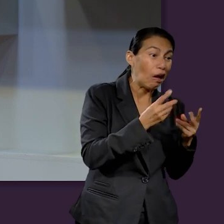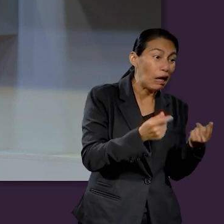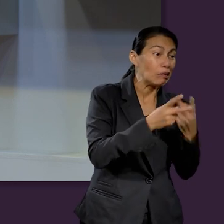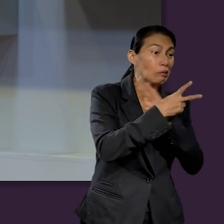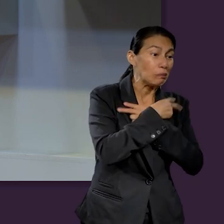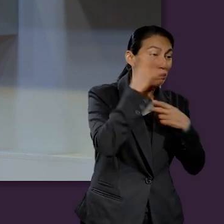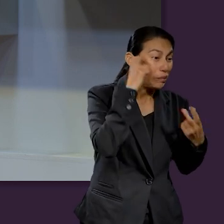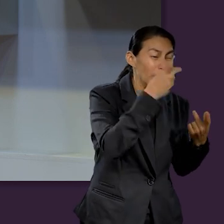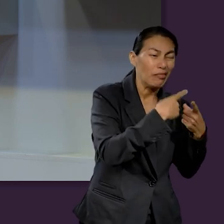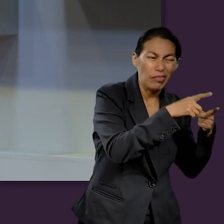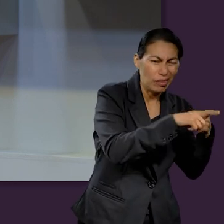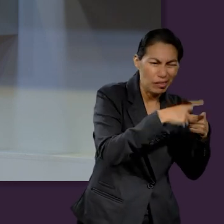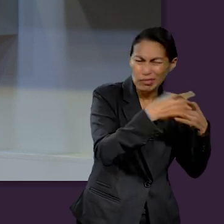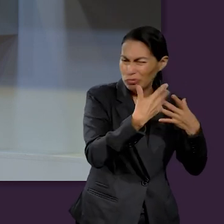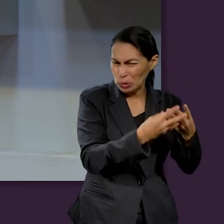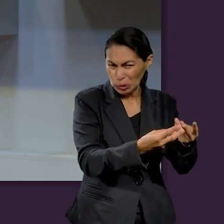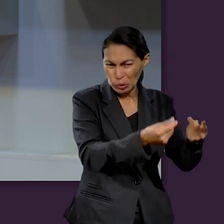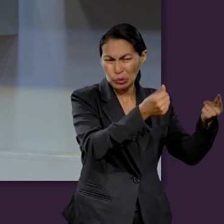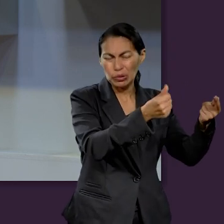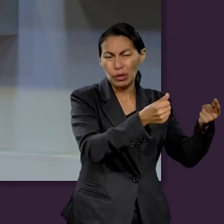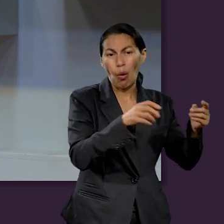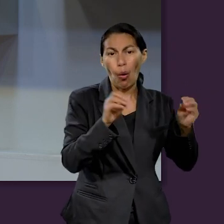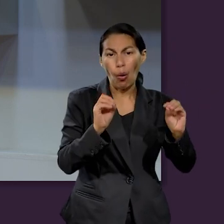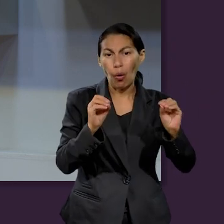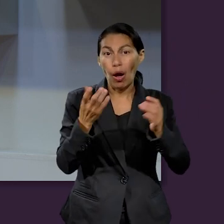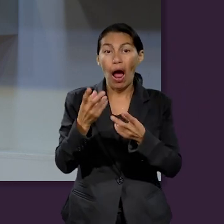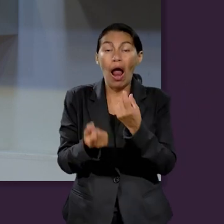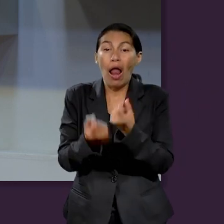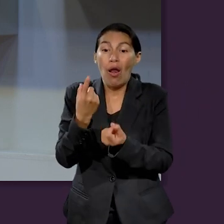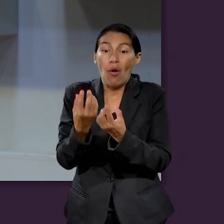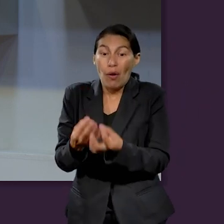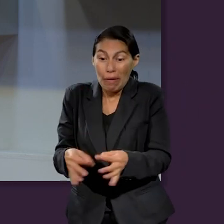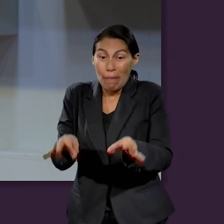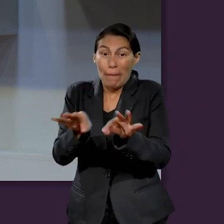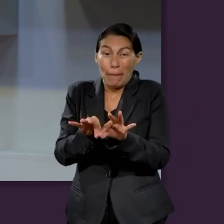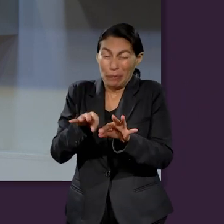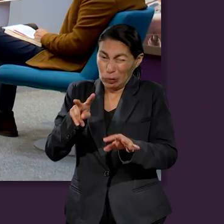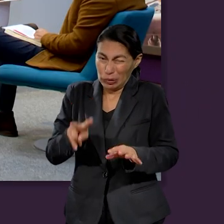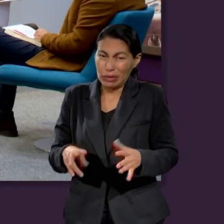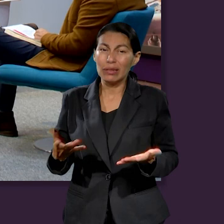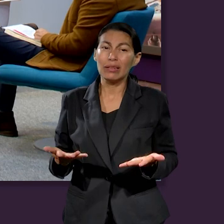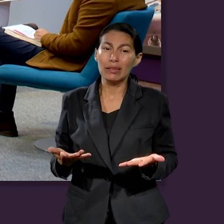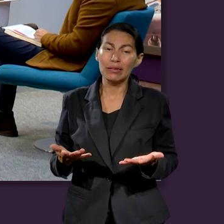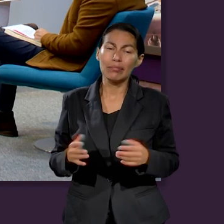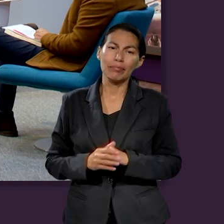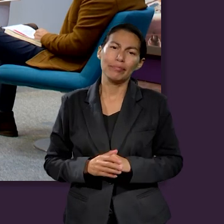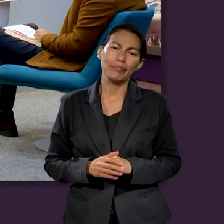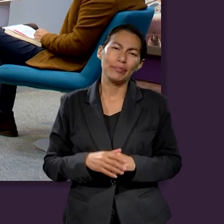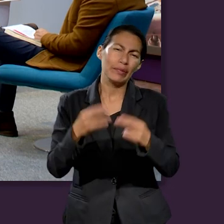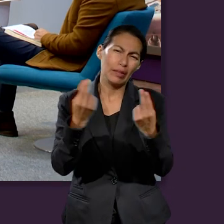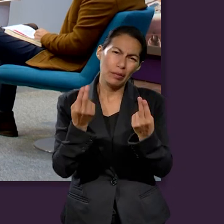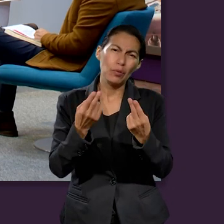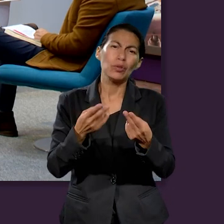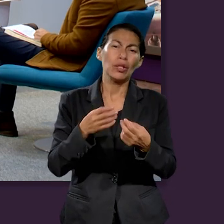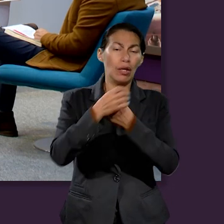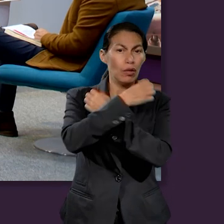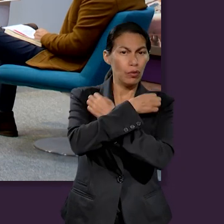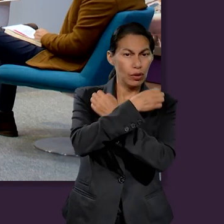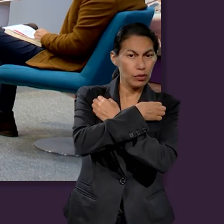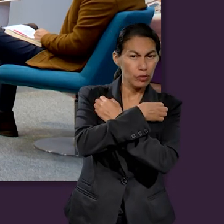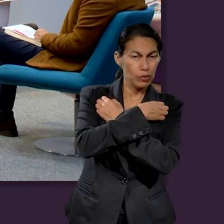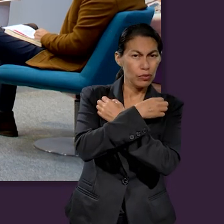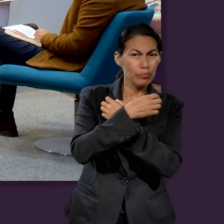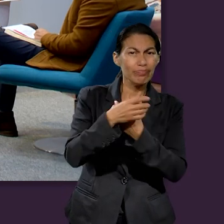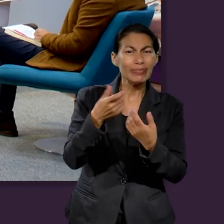importante mencionar este asunto de la educación financiera, ¿no? Que a veces lo dejamos al ahí se va, ¿no? Como cristianos, quizás nos preocupamos mucho por la